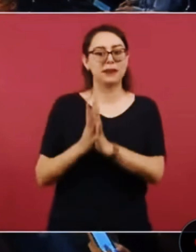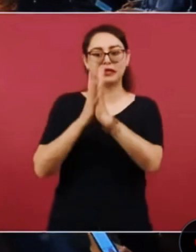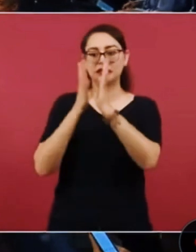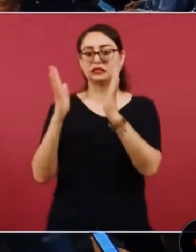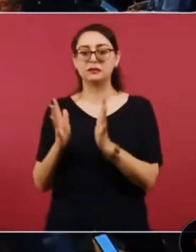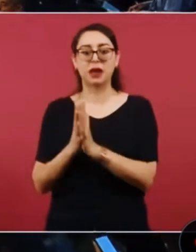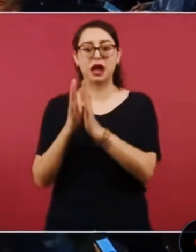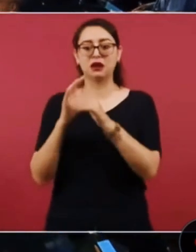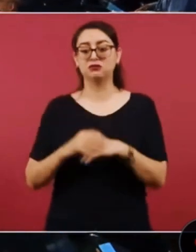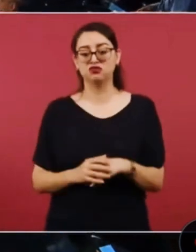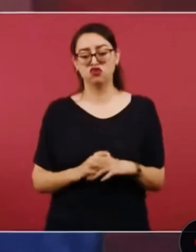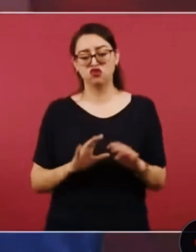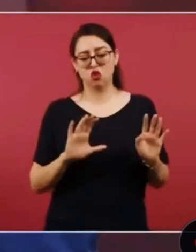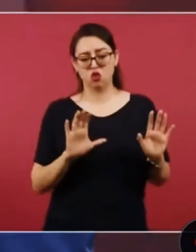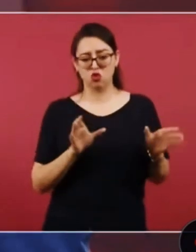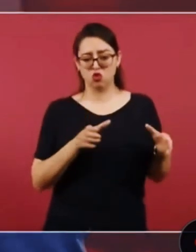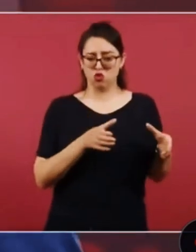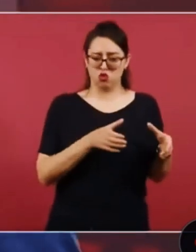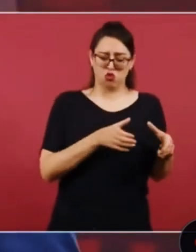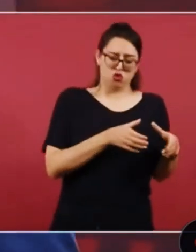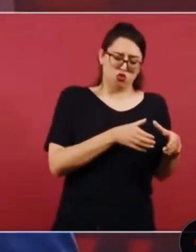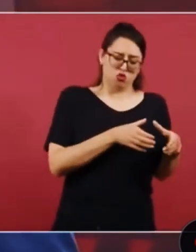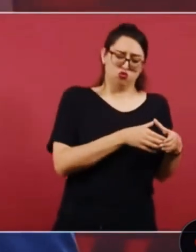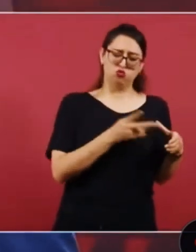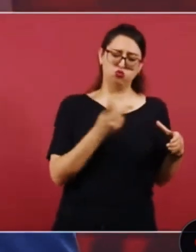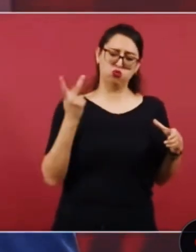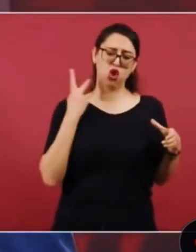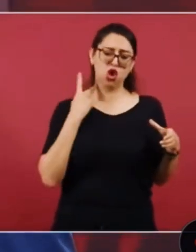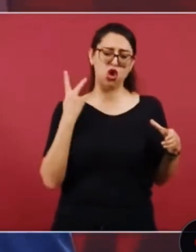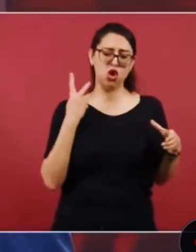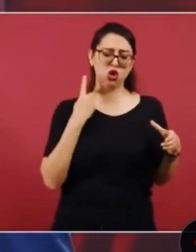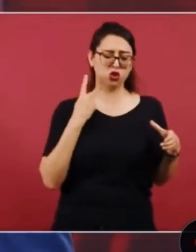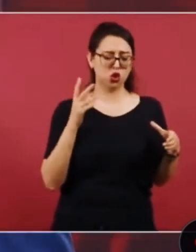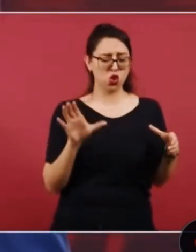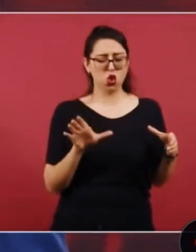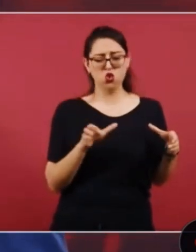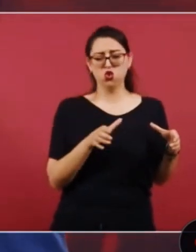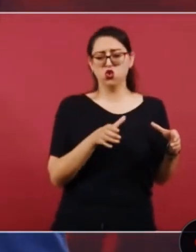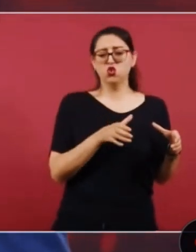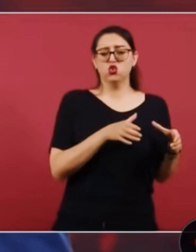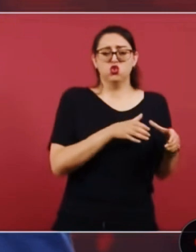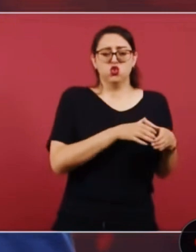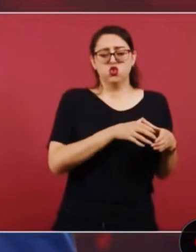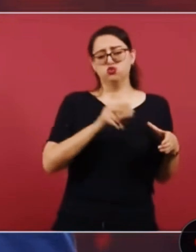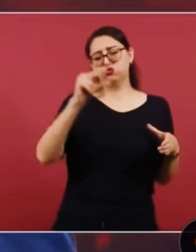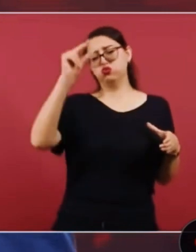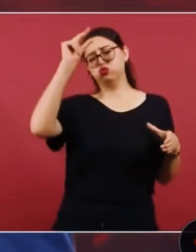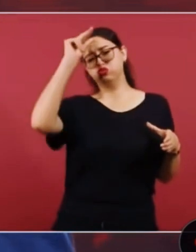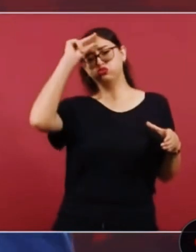jurisconsultos de las eminencias de los expertos especialistas